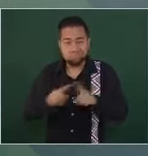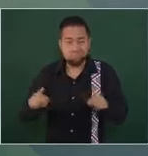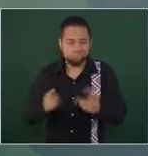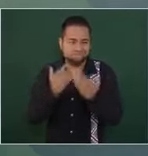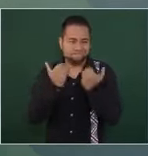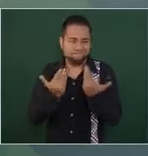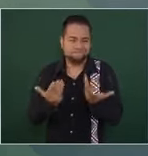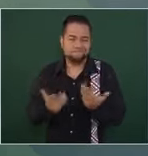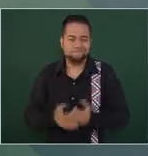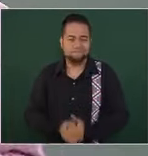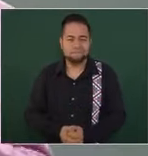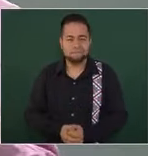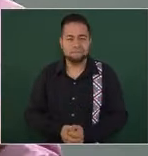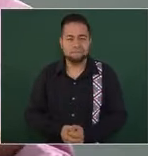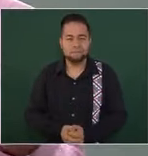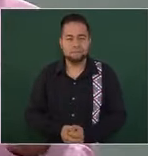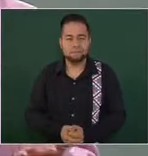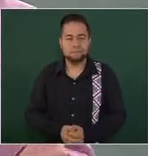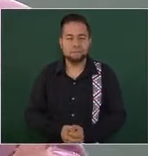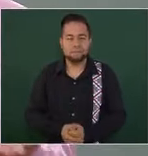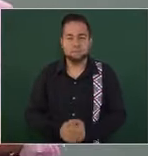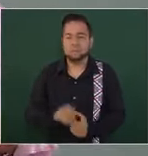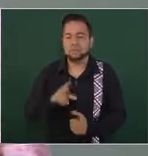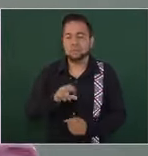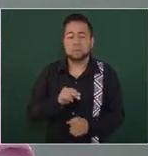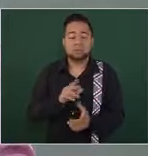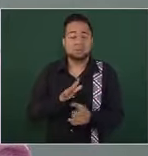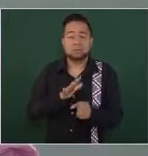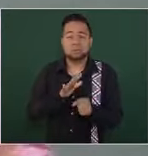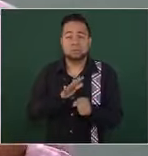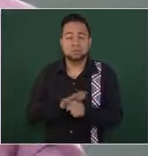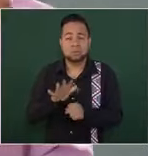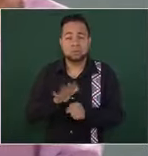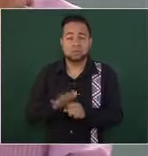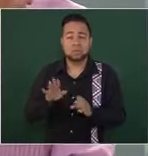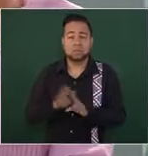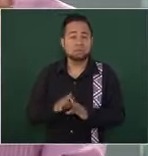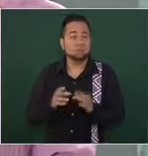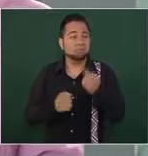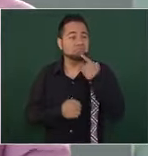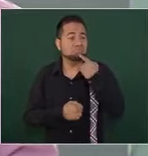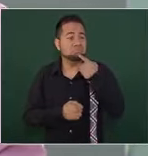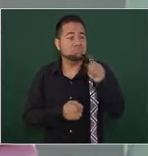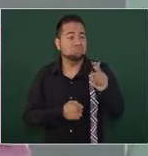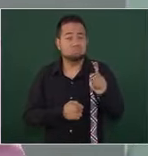y pues no basta sólo con estar haciendo la denuncia